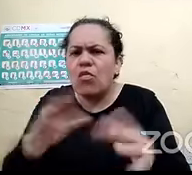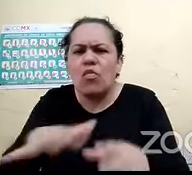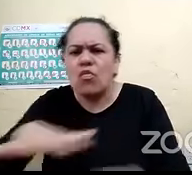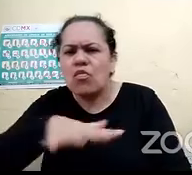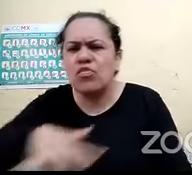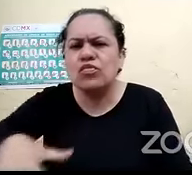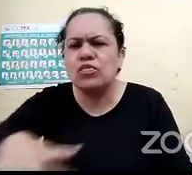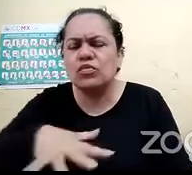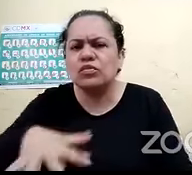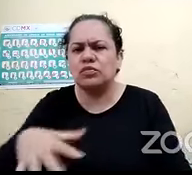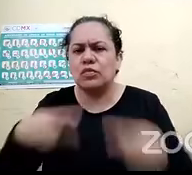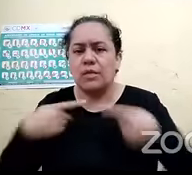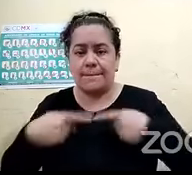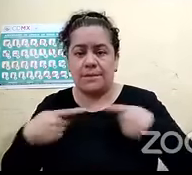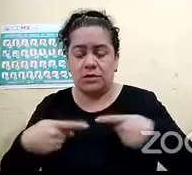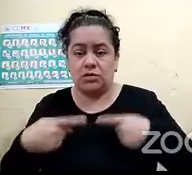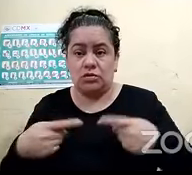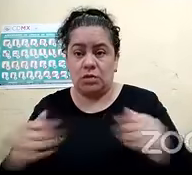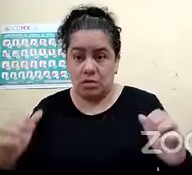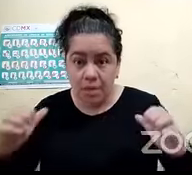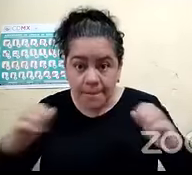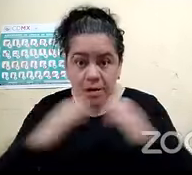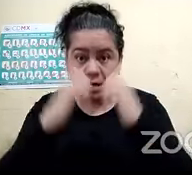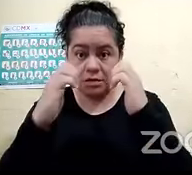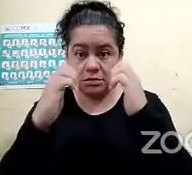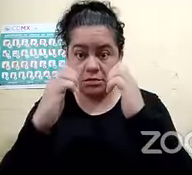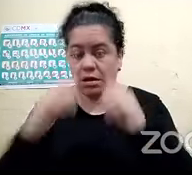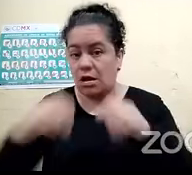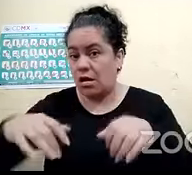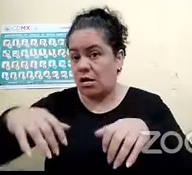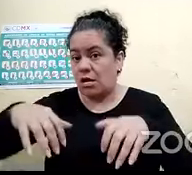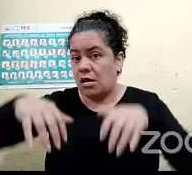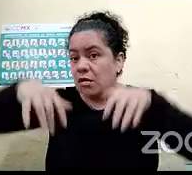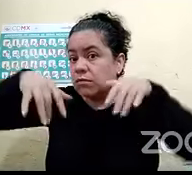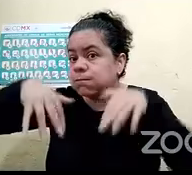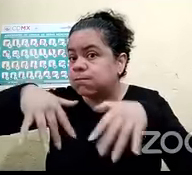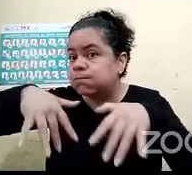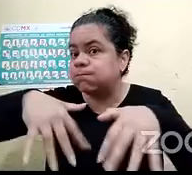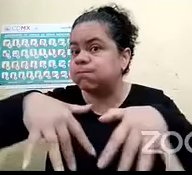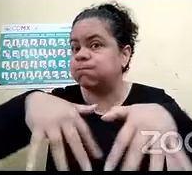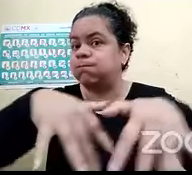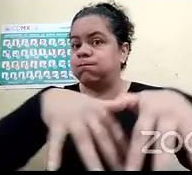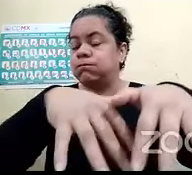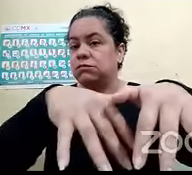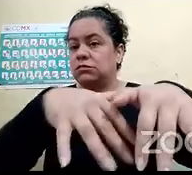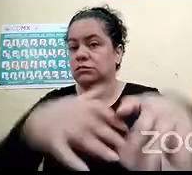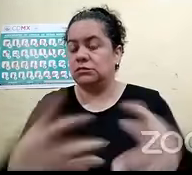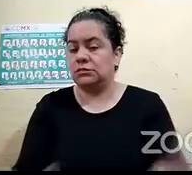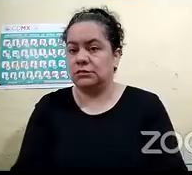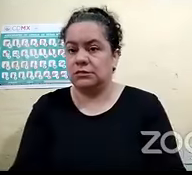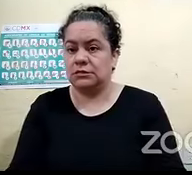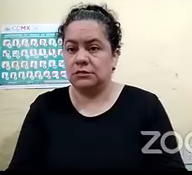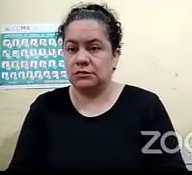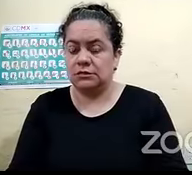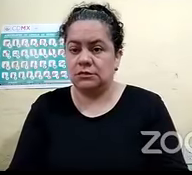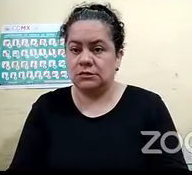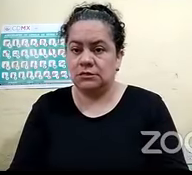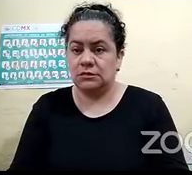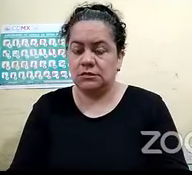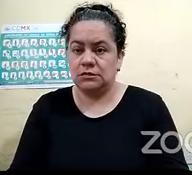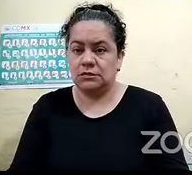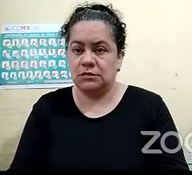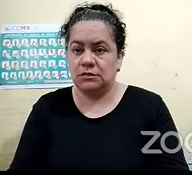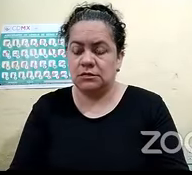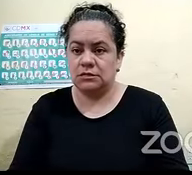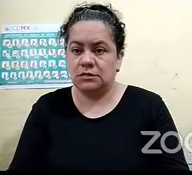por ejemplo, en el caso de una evacuación que ahorita tú ponías el ejemplo y que ahorita vamos a aterrizar más adelantito. Me gustaría entonces antes